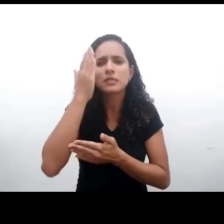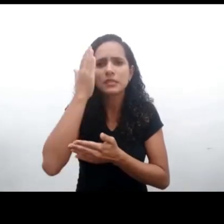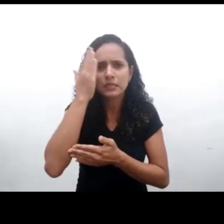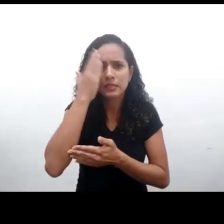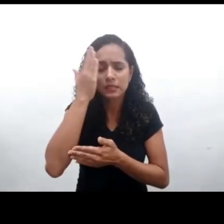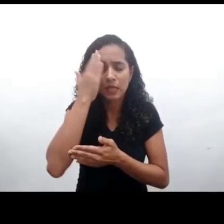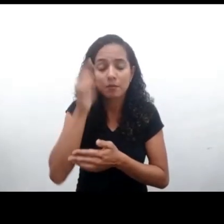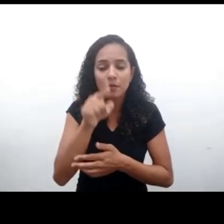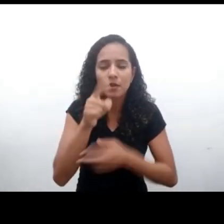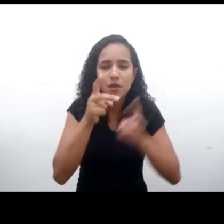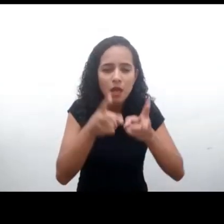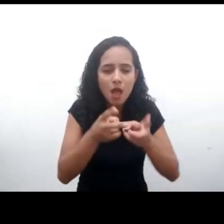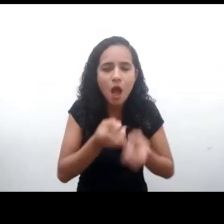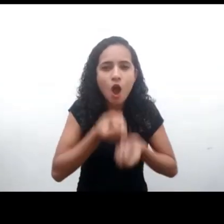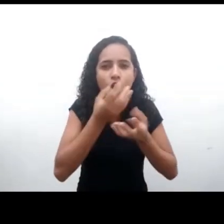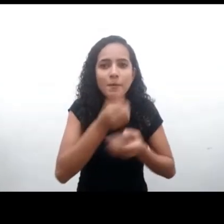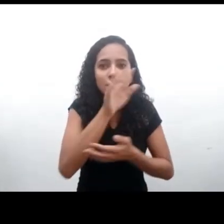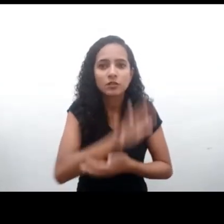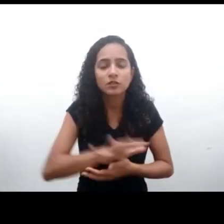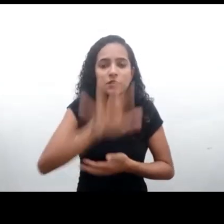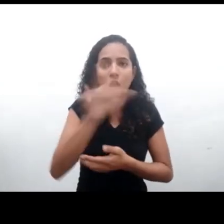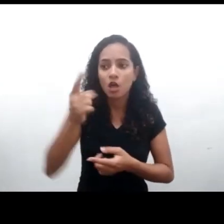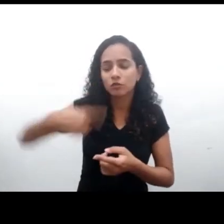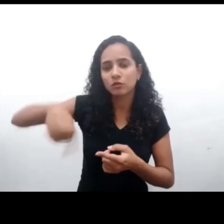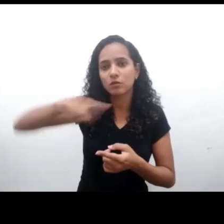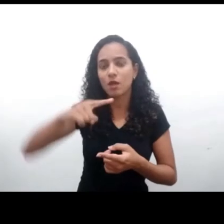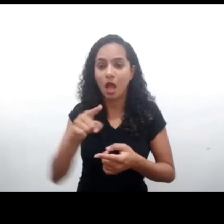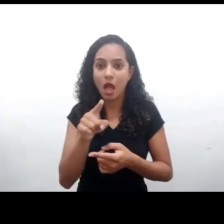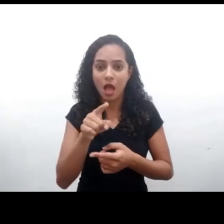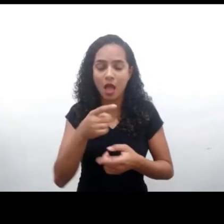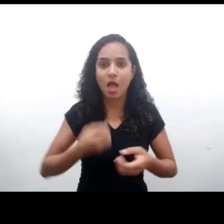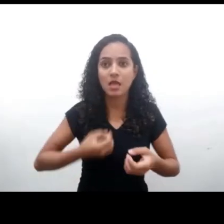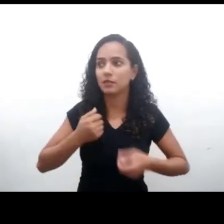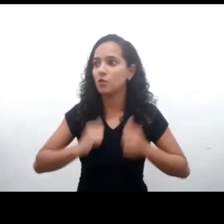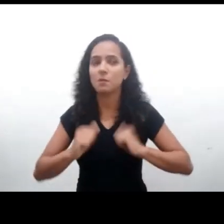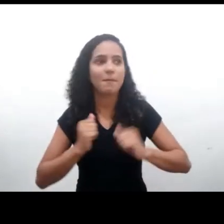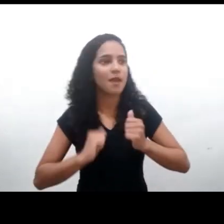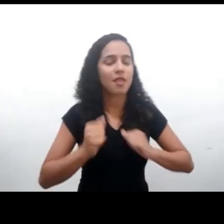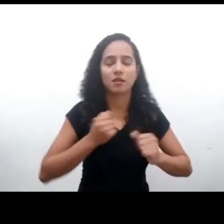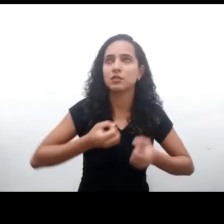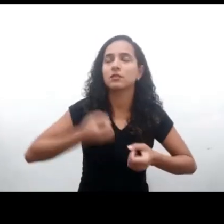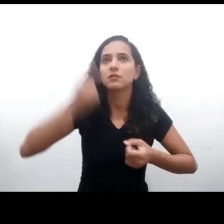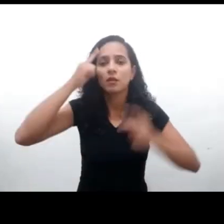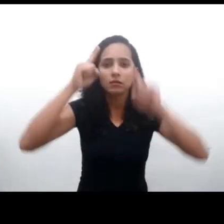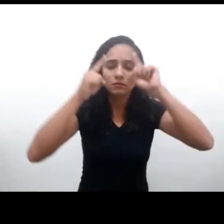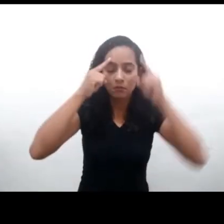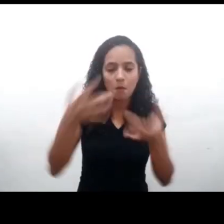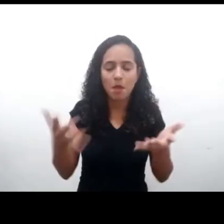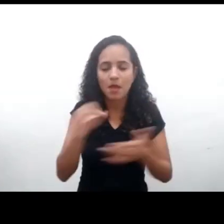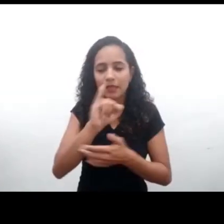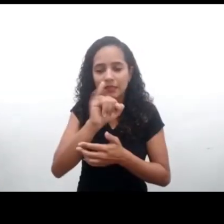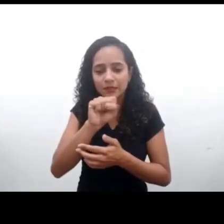expectativa. Isabela lo planteaba en su intervención hace un momento. Y se adoptó